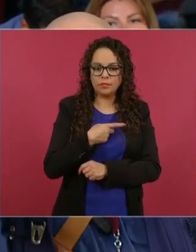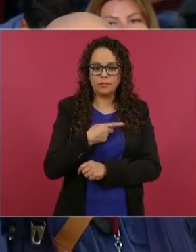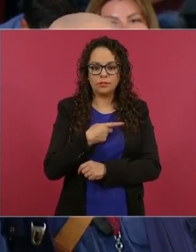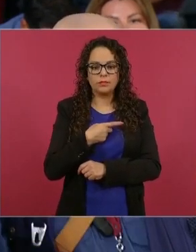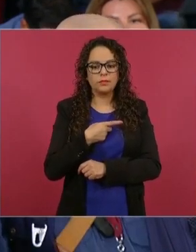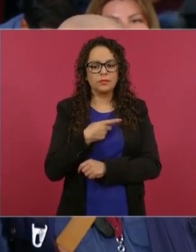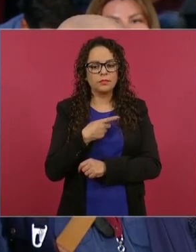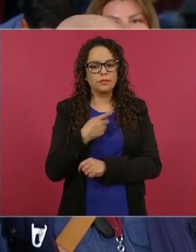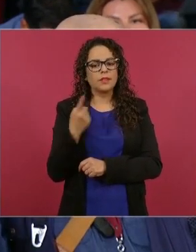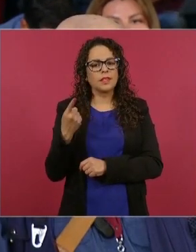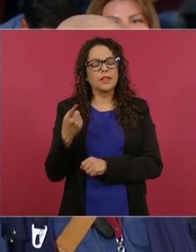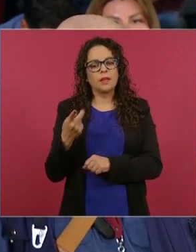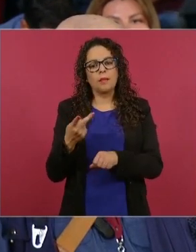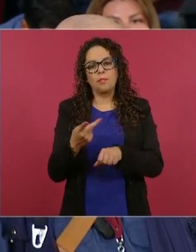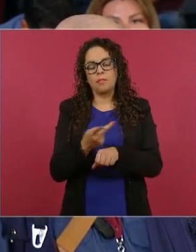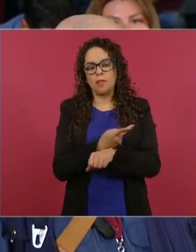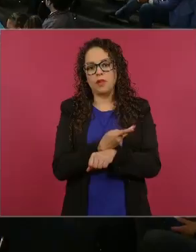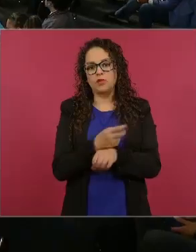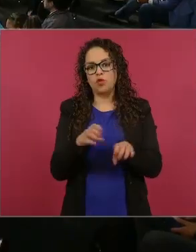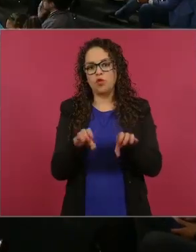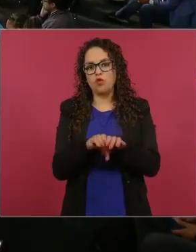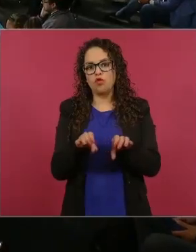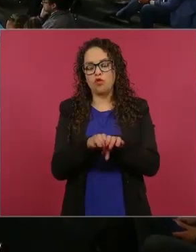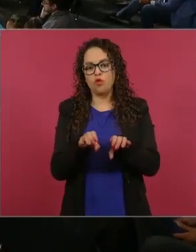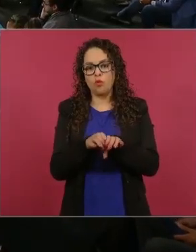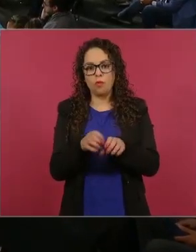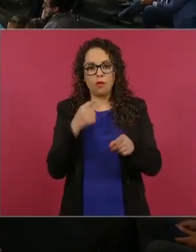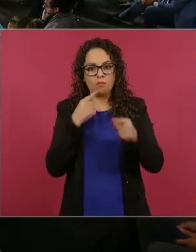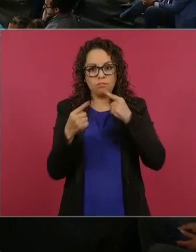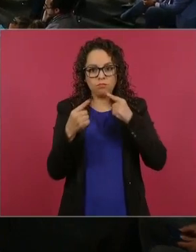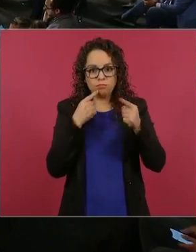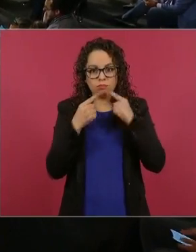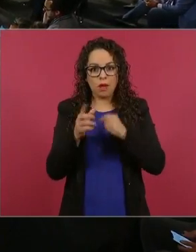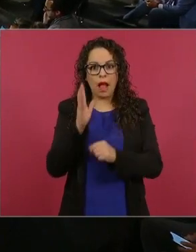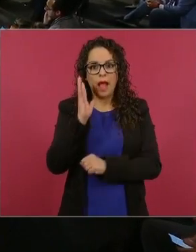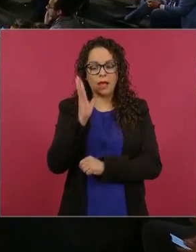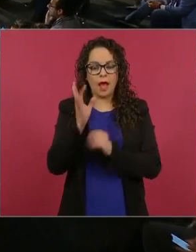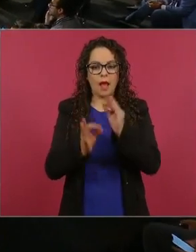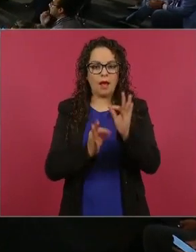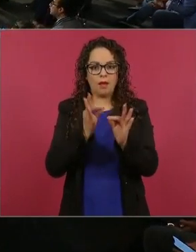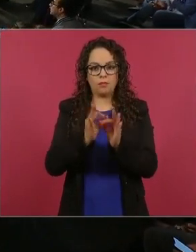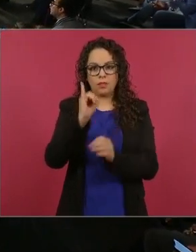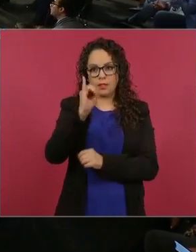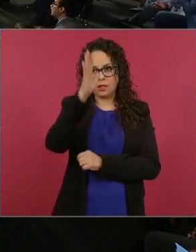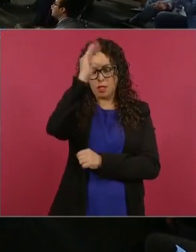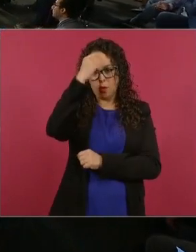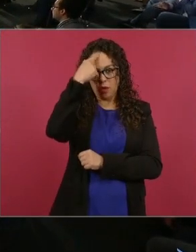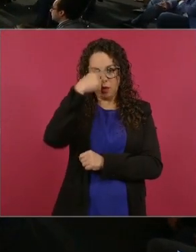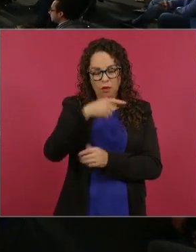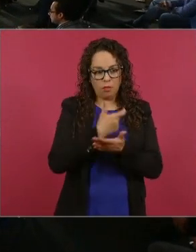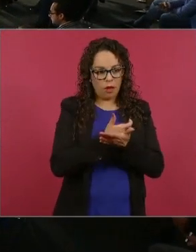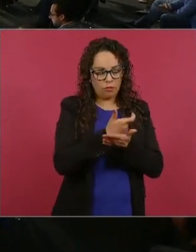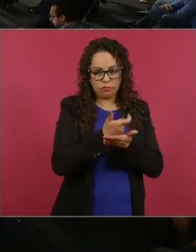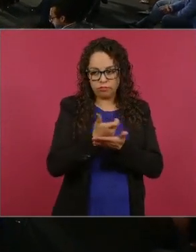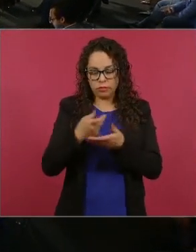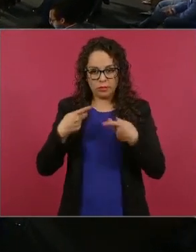exactamente en qué término se da este acuerdo de liquidación de la agencia Notimex. Bueno,